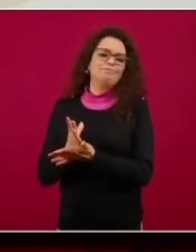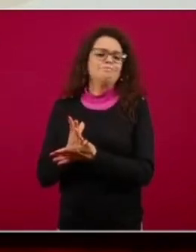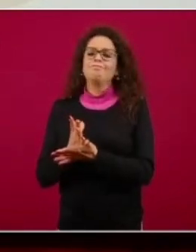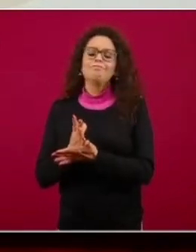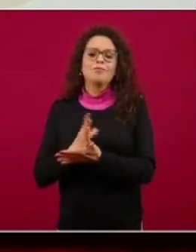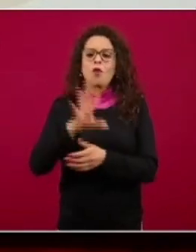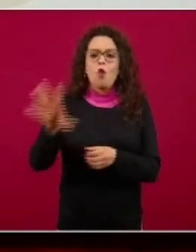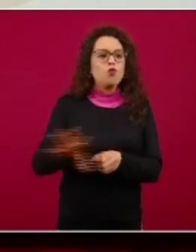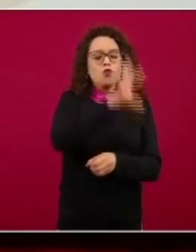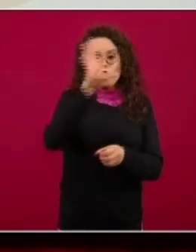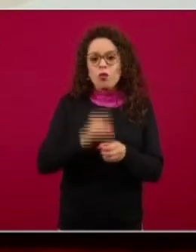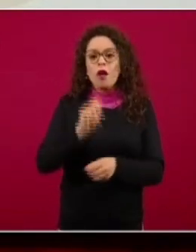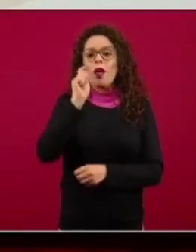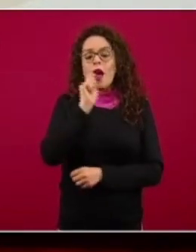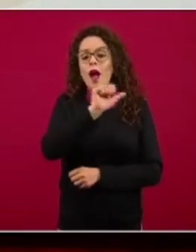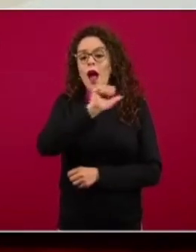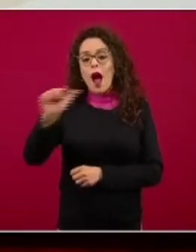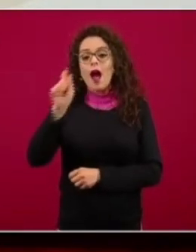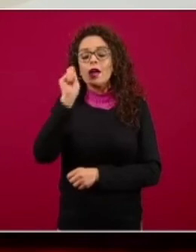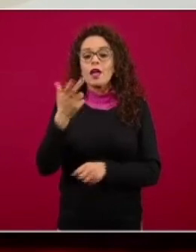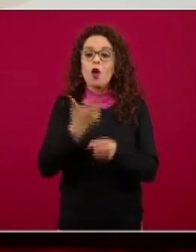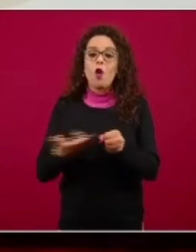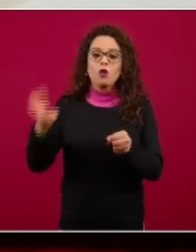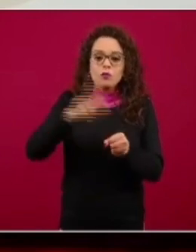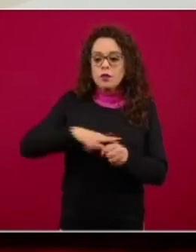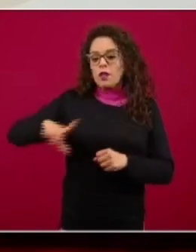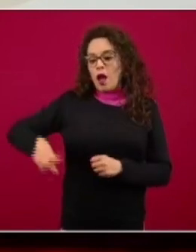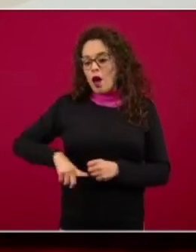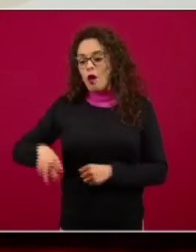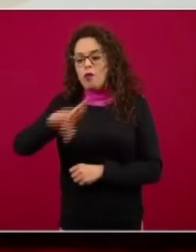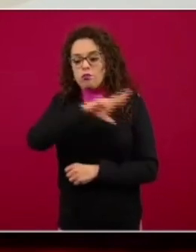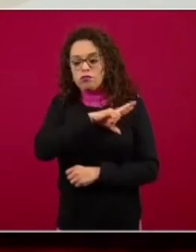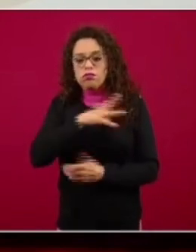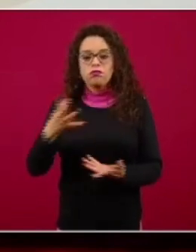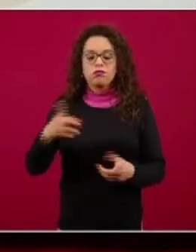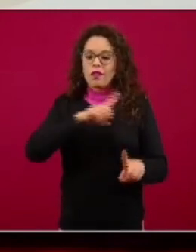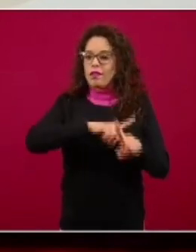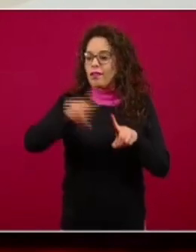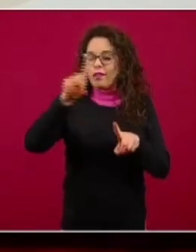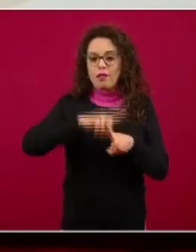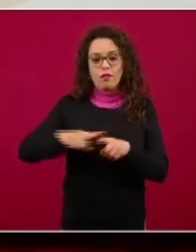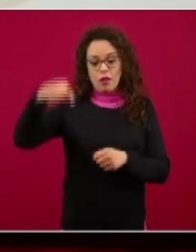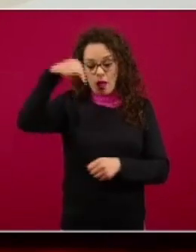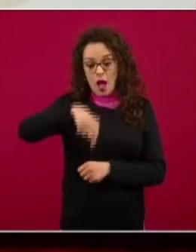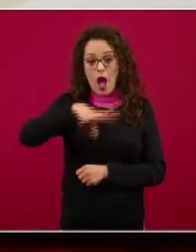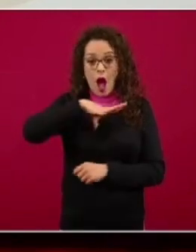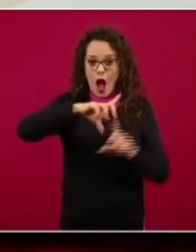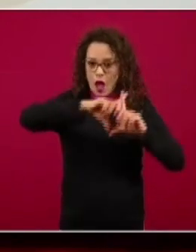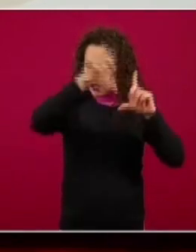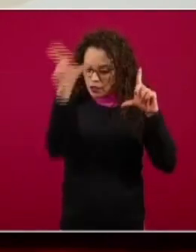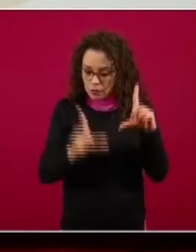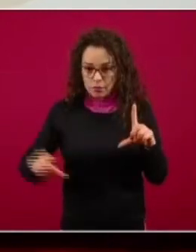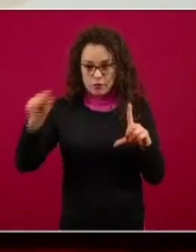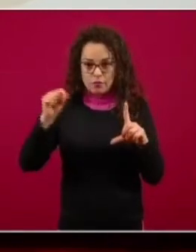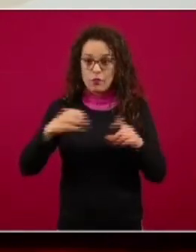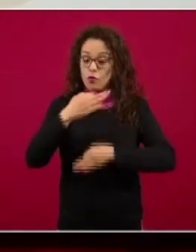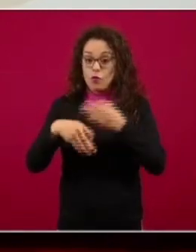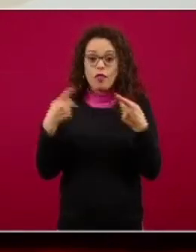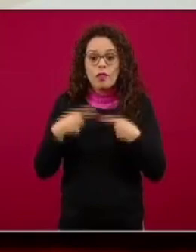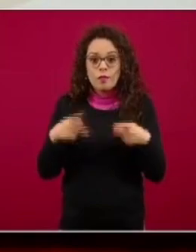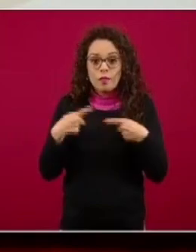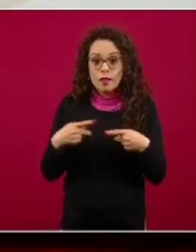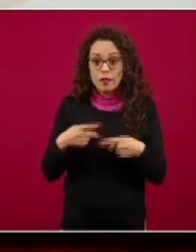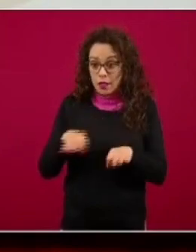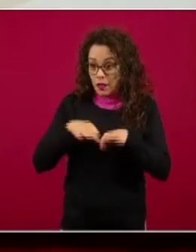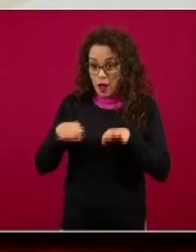todos los hospitales públicos, privados de esta ciudad y todo el interior del país. La situación ha sido la misma, el sentir del personal de salud